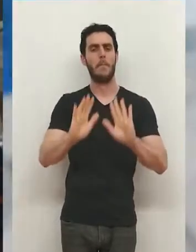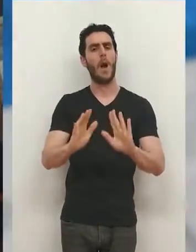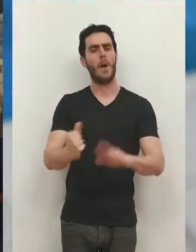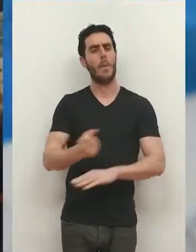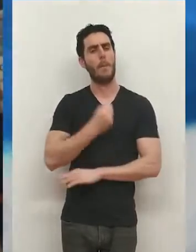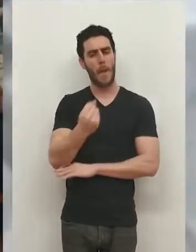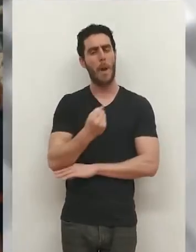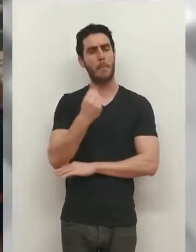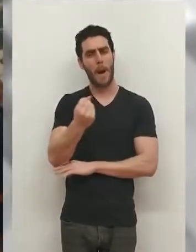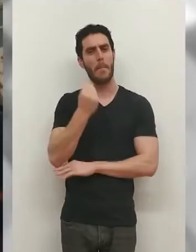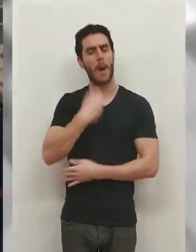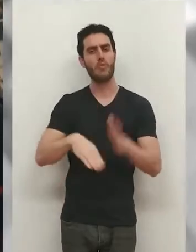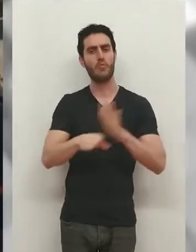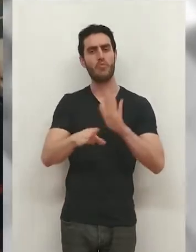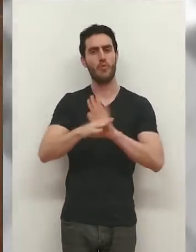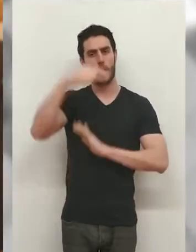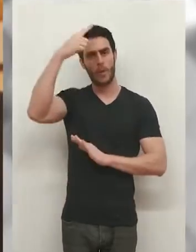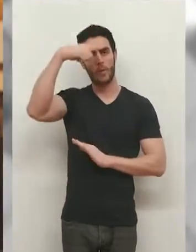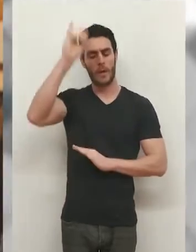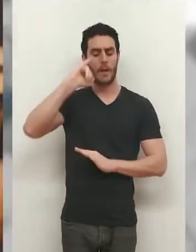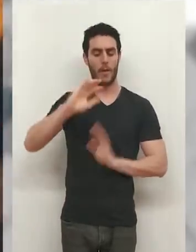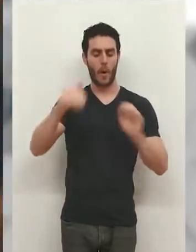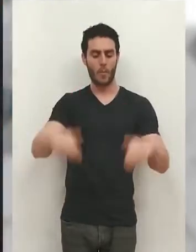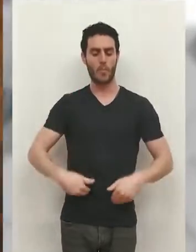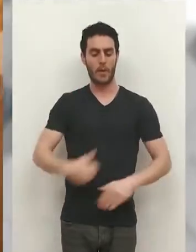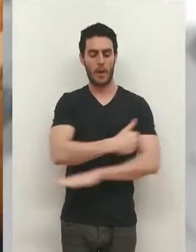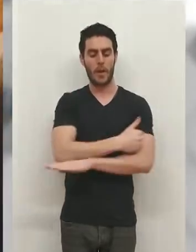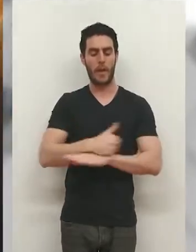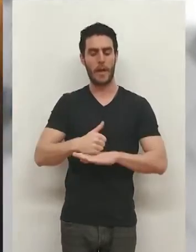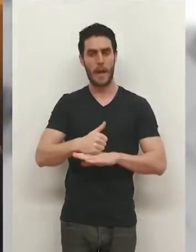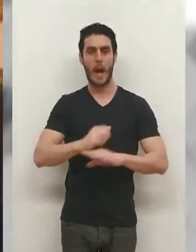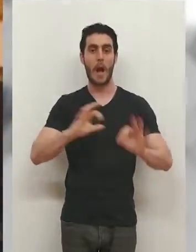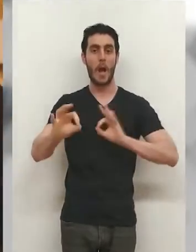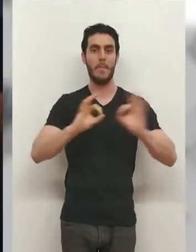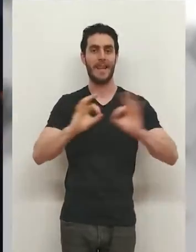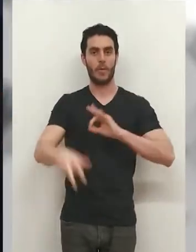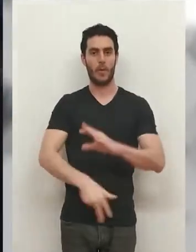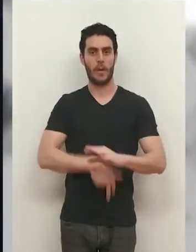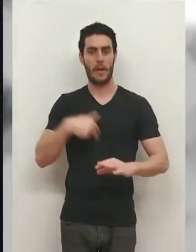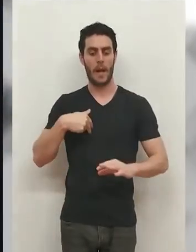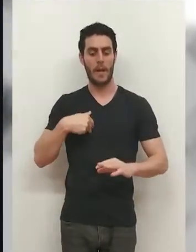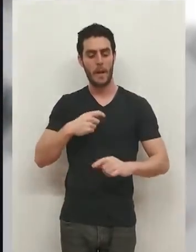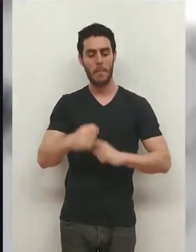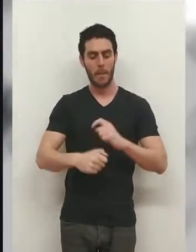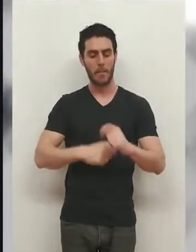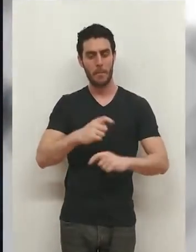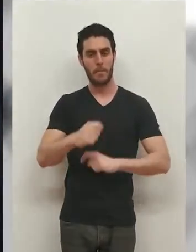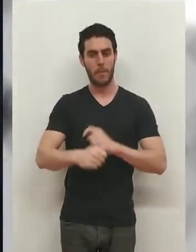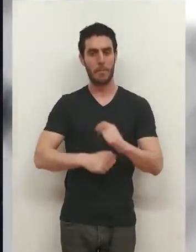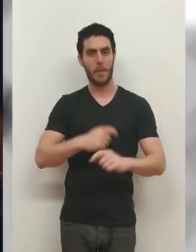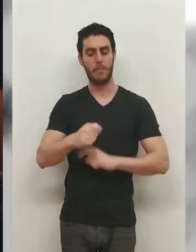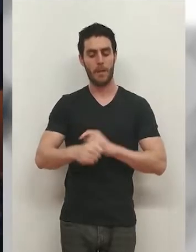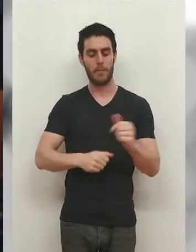se ha mantenido el pulso cultural en La Rioja. El regreso de la ciudadanía a los espectáculos está siendo paulatino